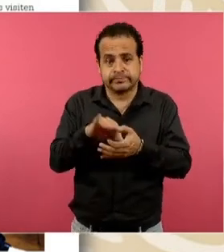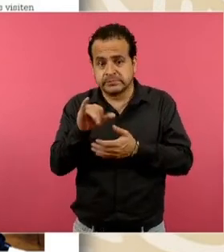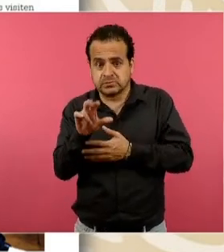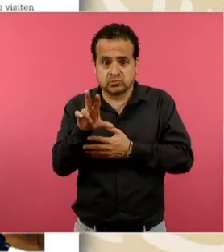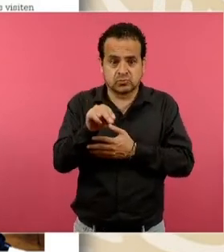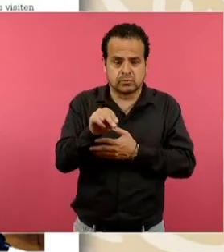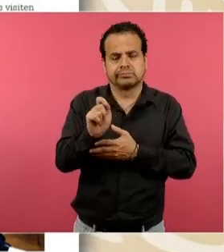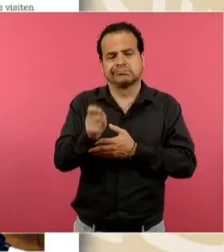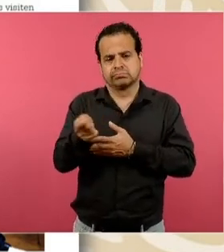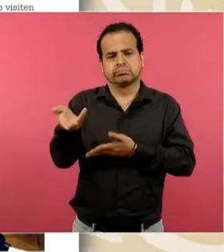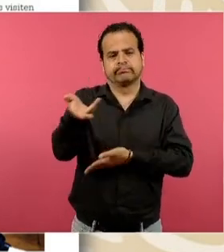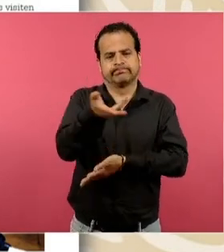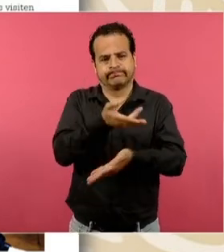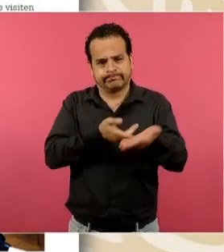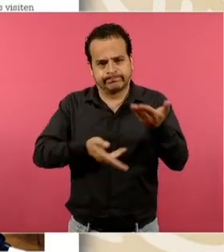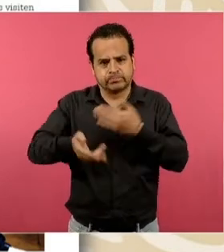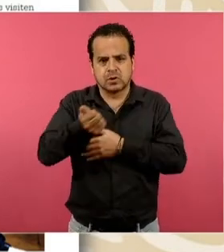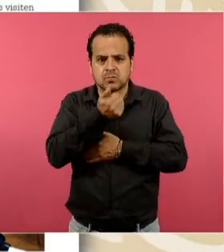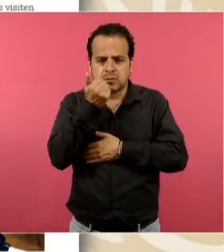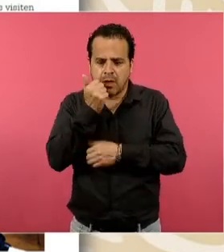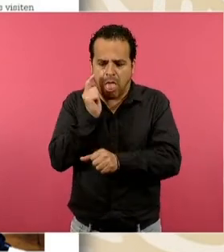diferentes campos formativos.